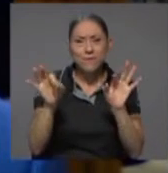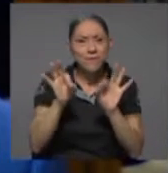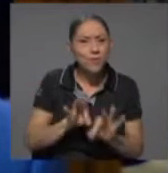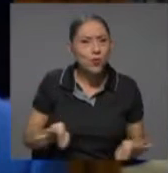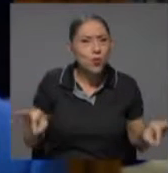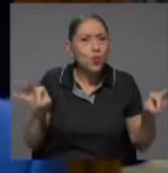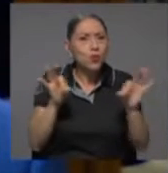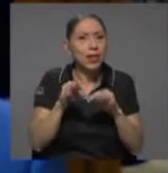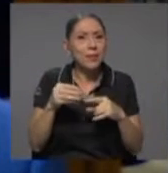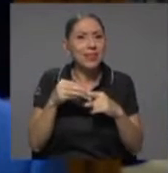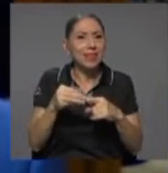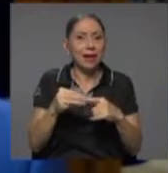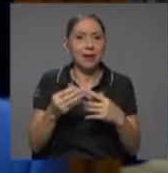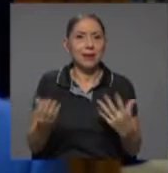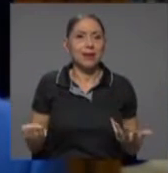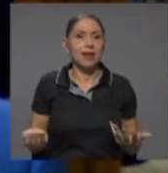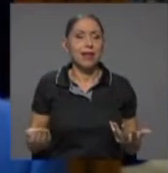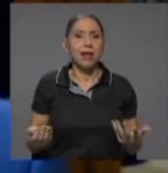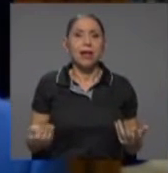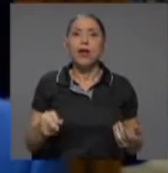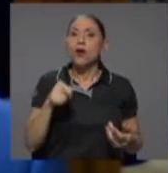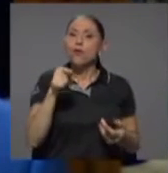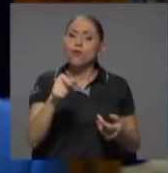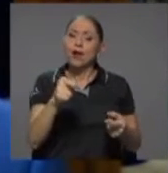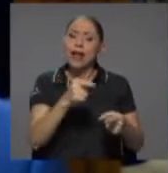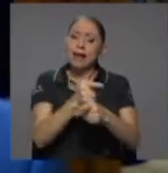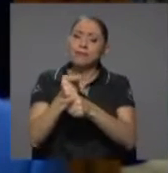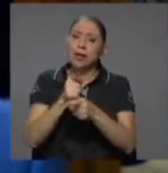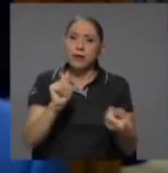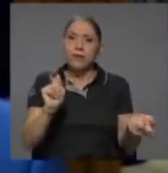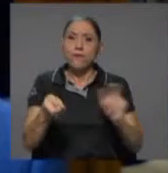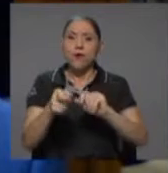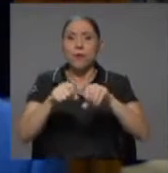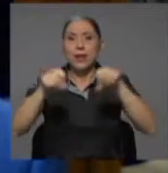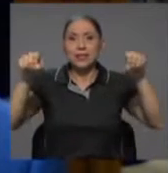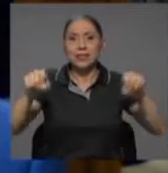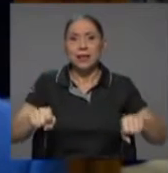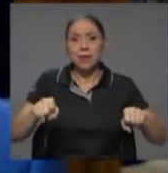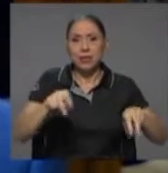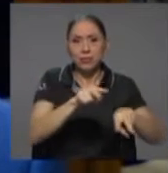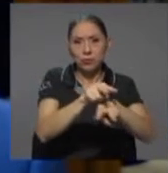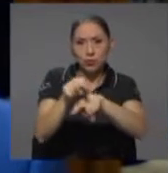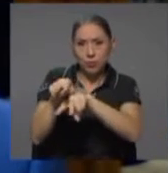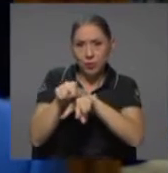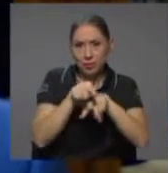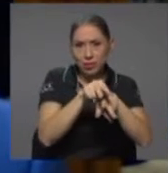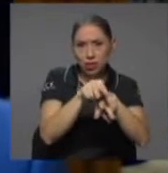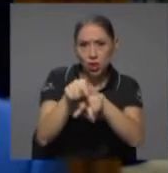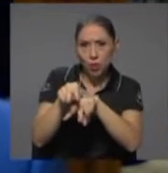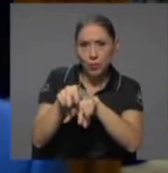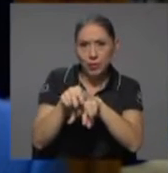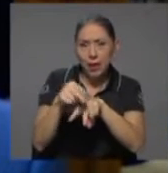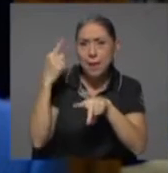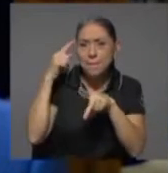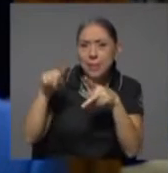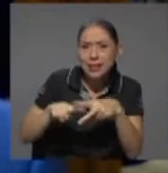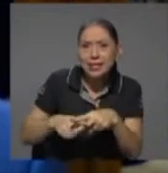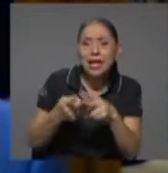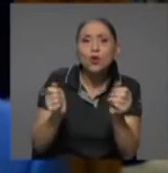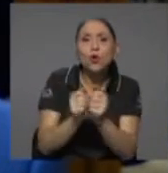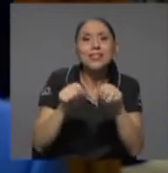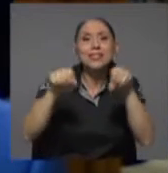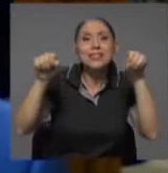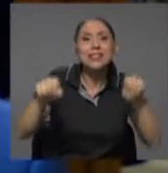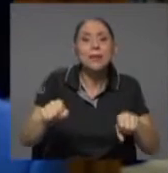fue la reforma al sistema de supervisión para introducir lo que se llama el sistema de supervisión